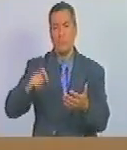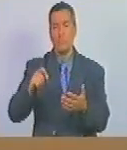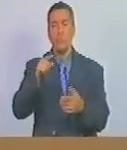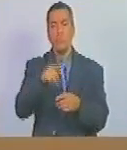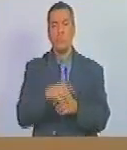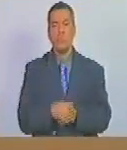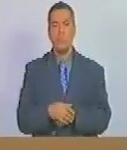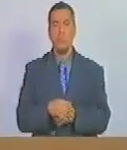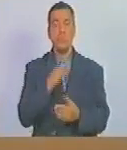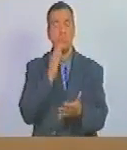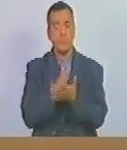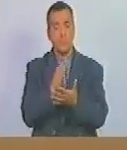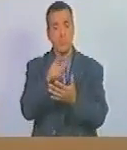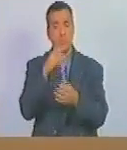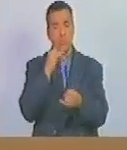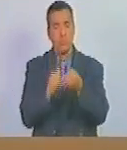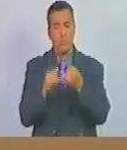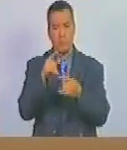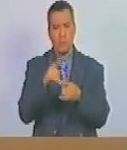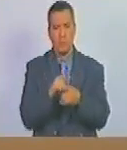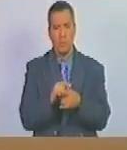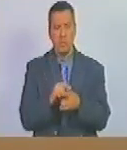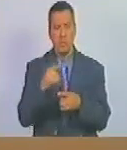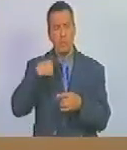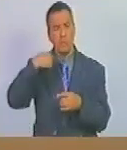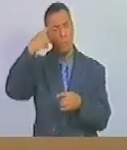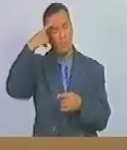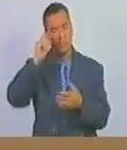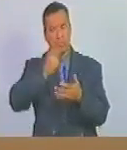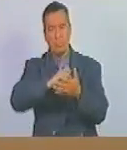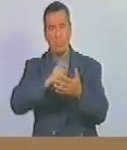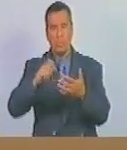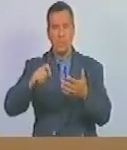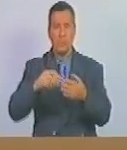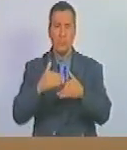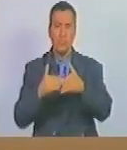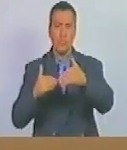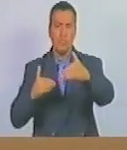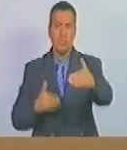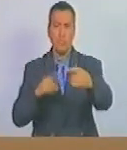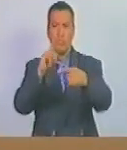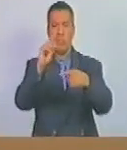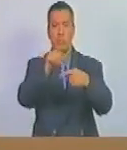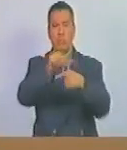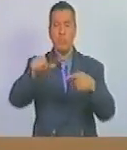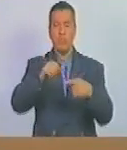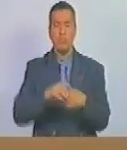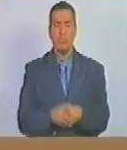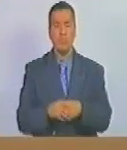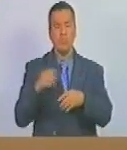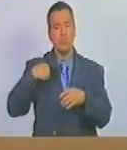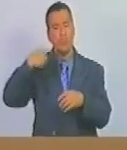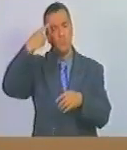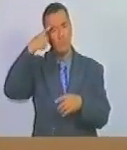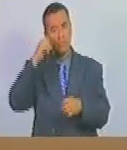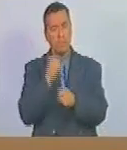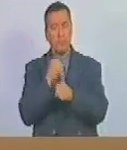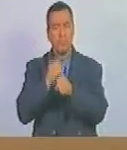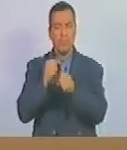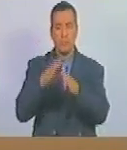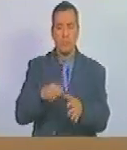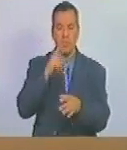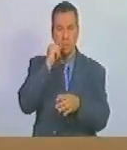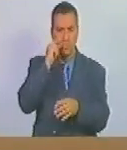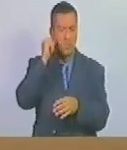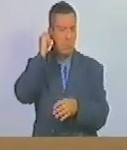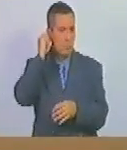contratado siempre que este último supuesto la contratación no exceda de una semana en el caso de las trabajadoras